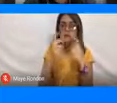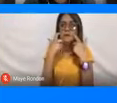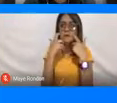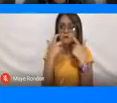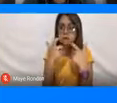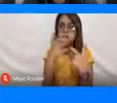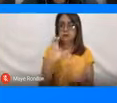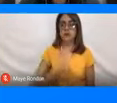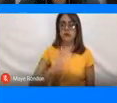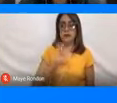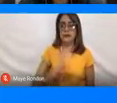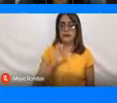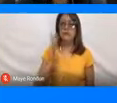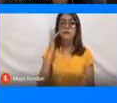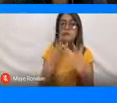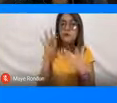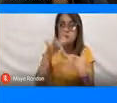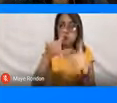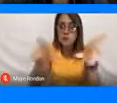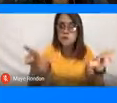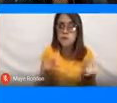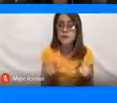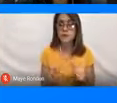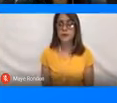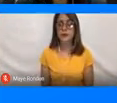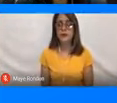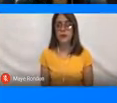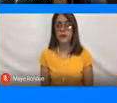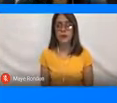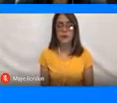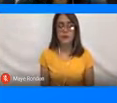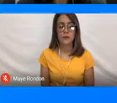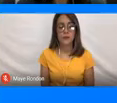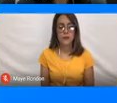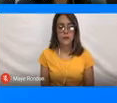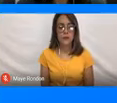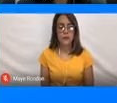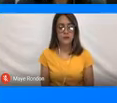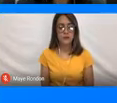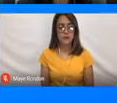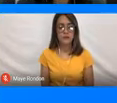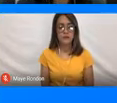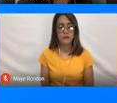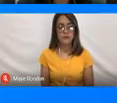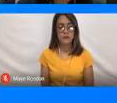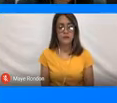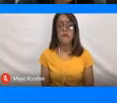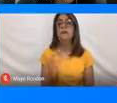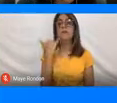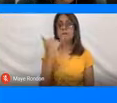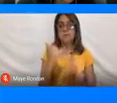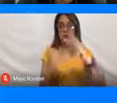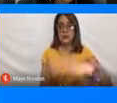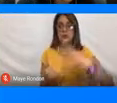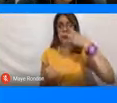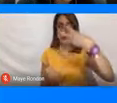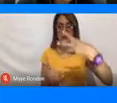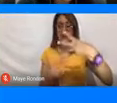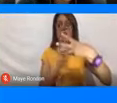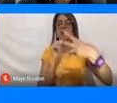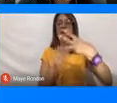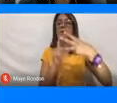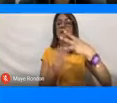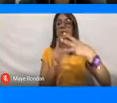para las características del destino. Siguiente. Tenemos un tercer punto que es